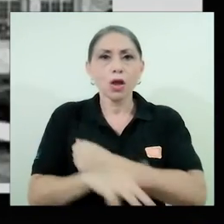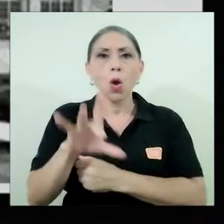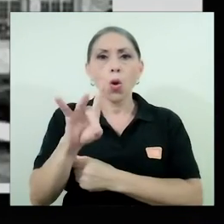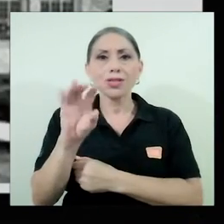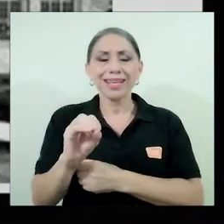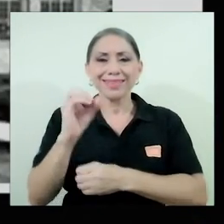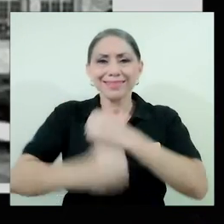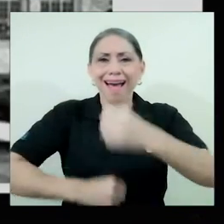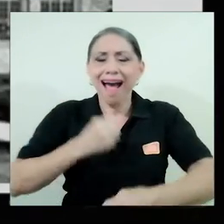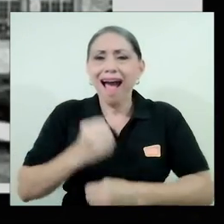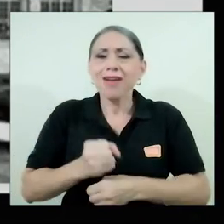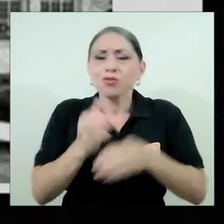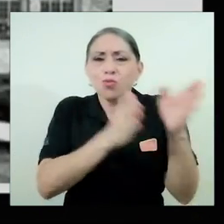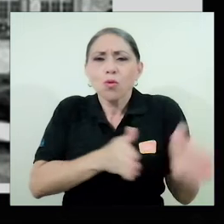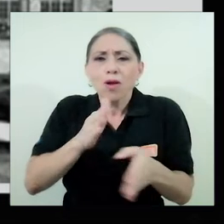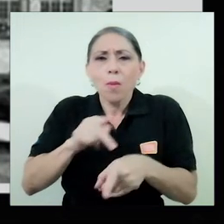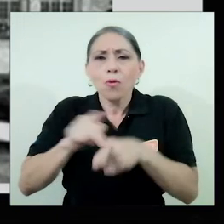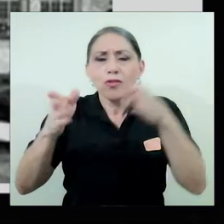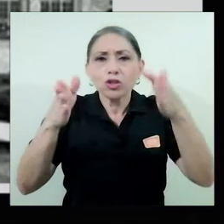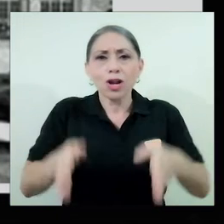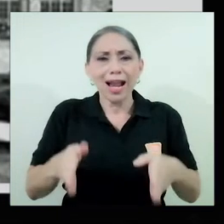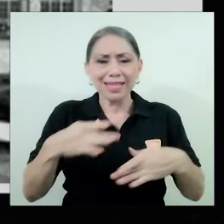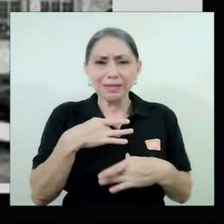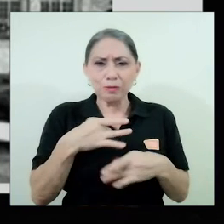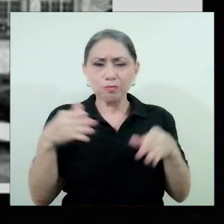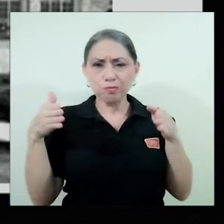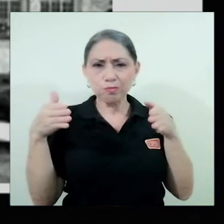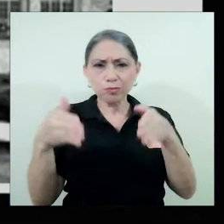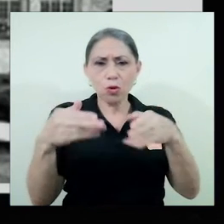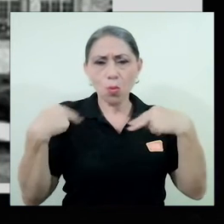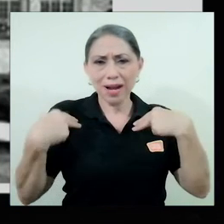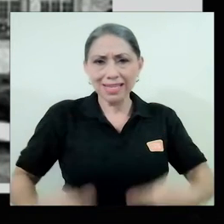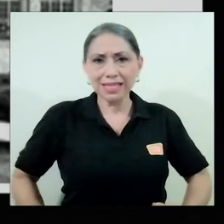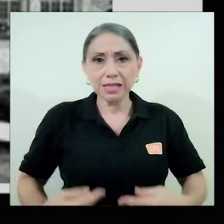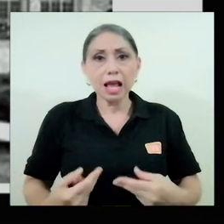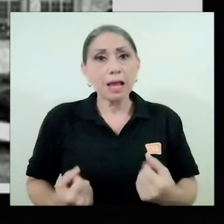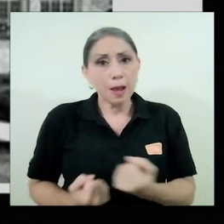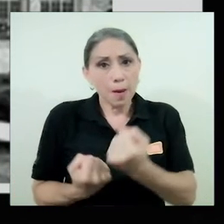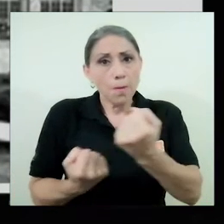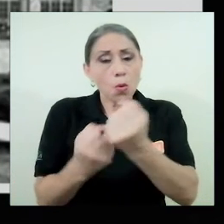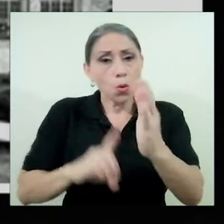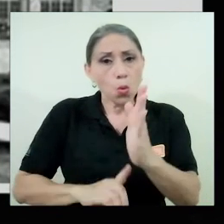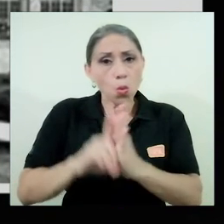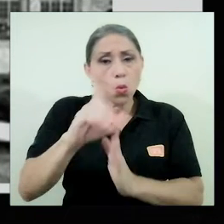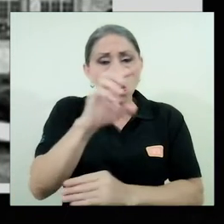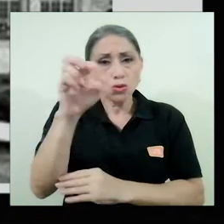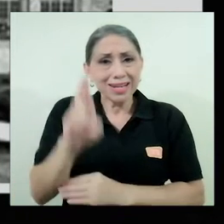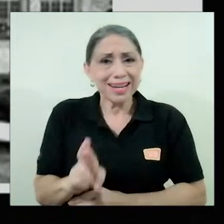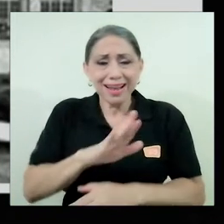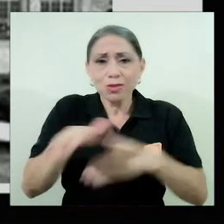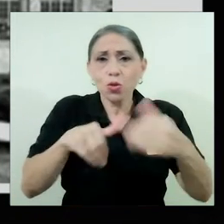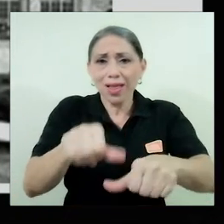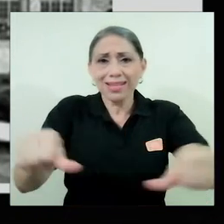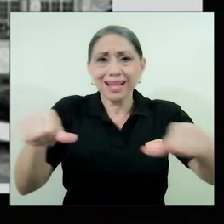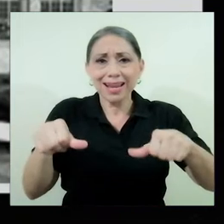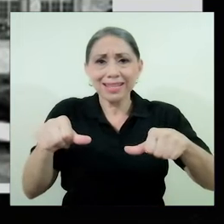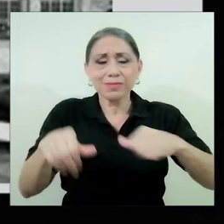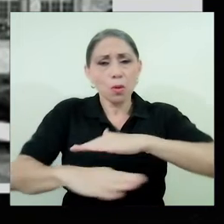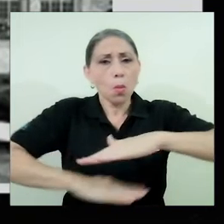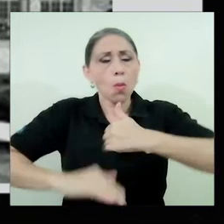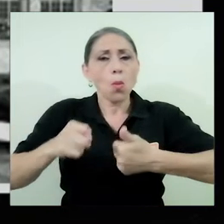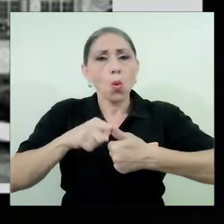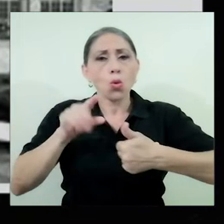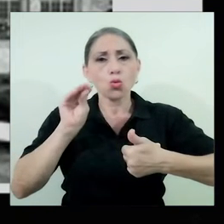décadas de formar profesionales humanistas que aportan al desarrollo de Costa Rica en todas las áreas. Sobre los pilares de la